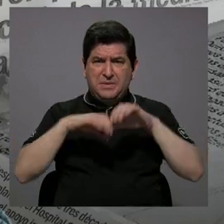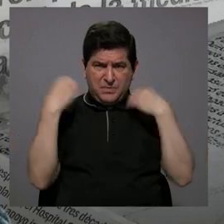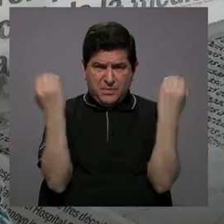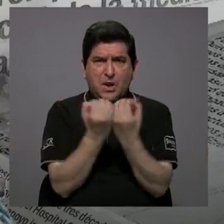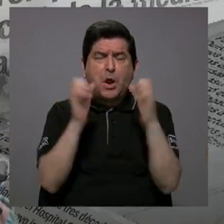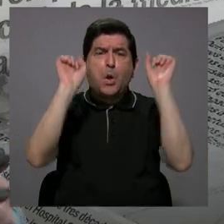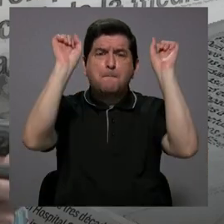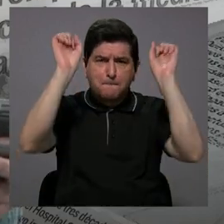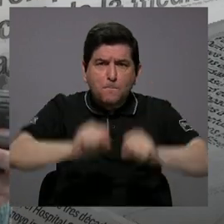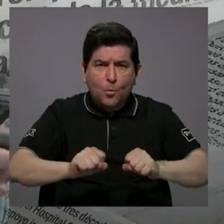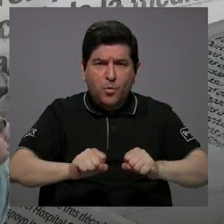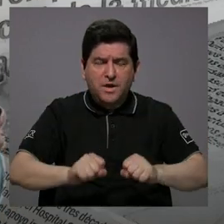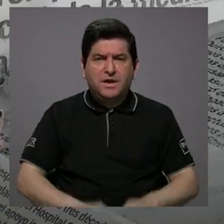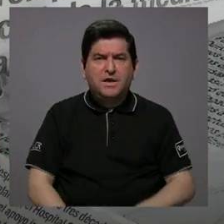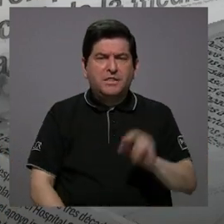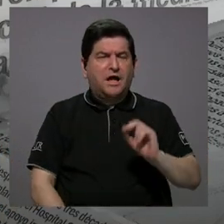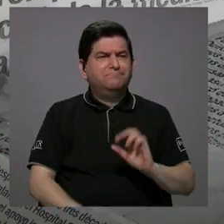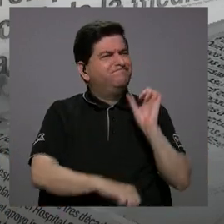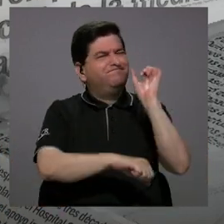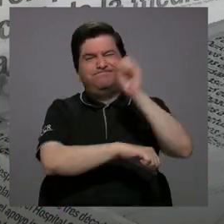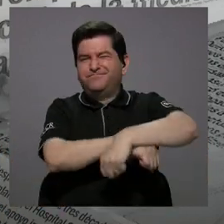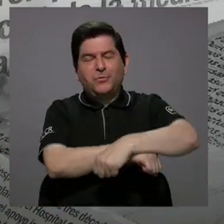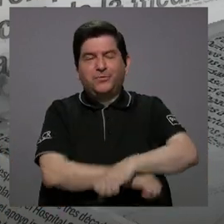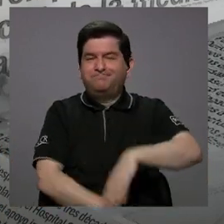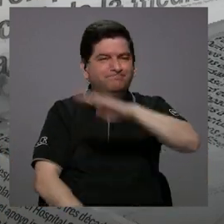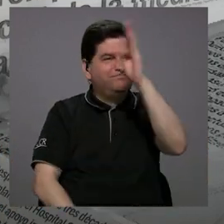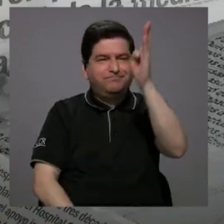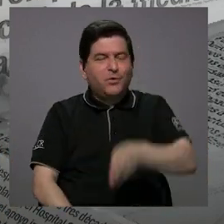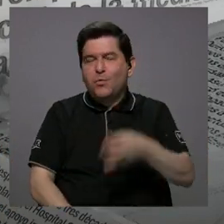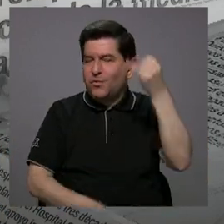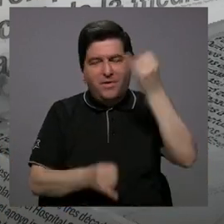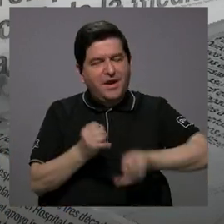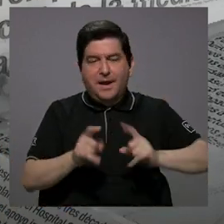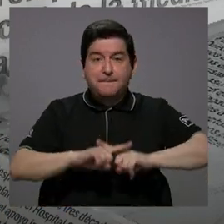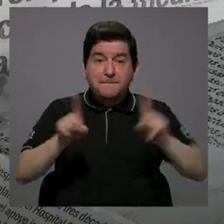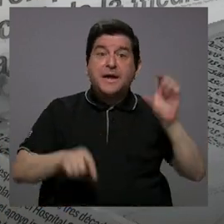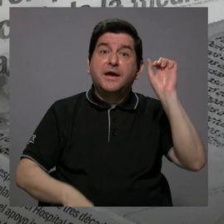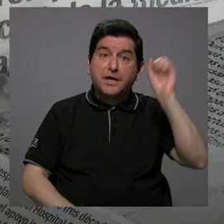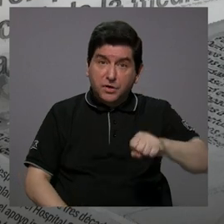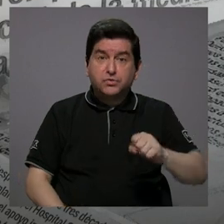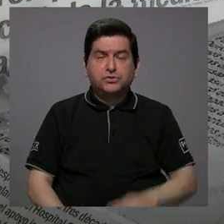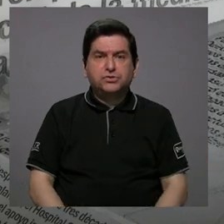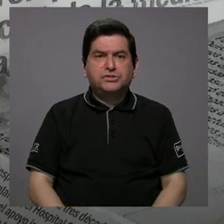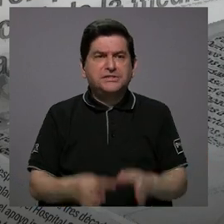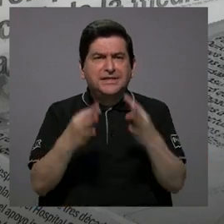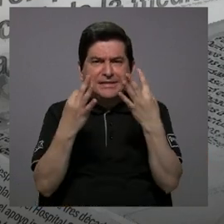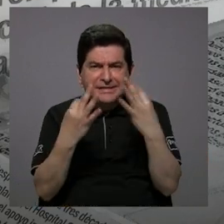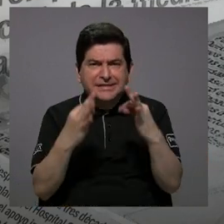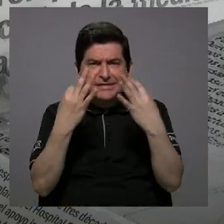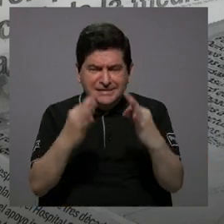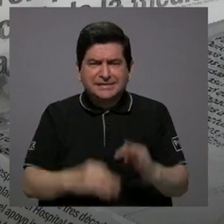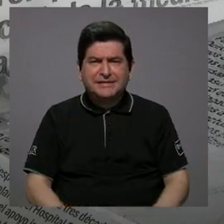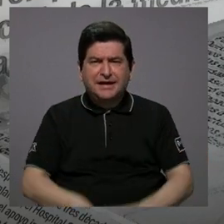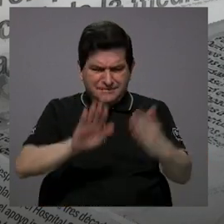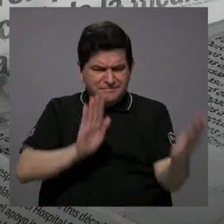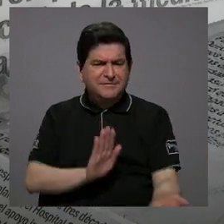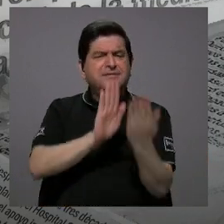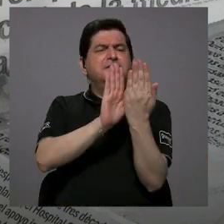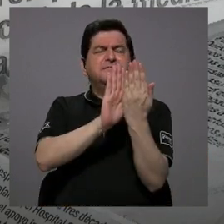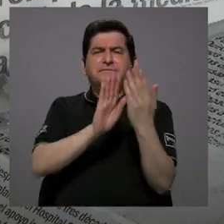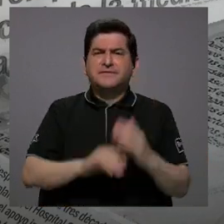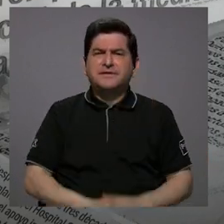a poder ser, digamos, no derrotado porque nunca se va a terminar, pero sí va a poder entrarle a esa